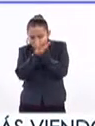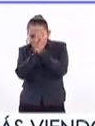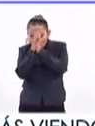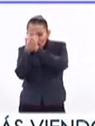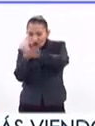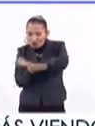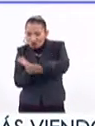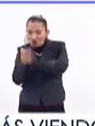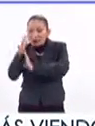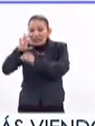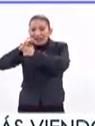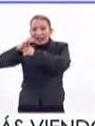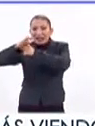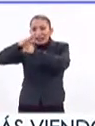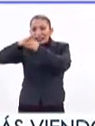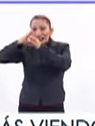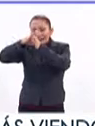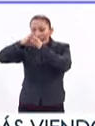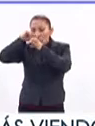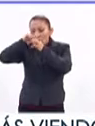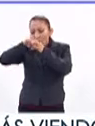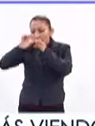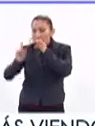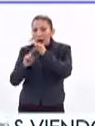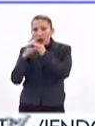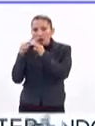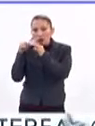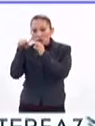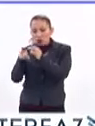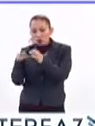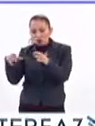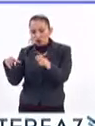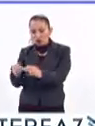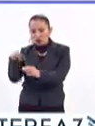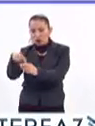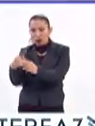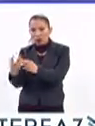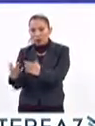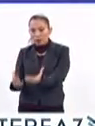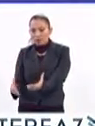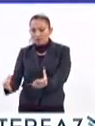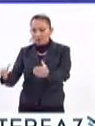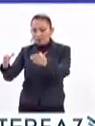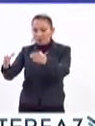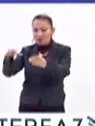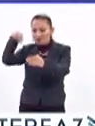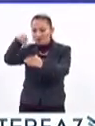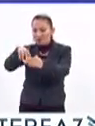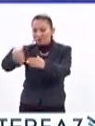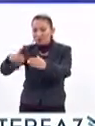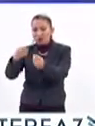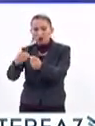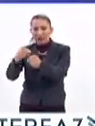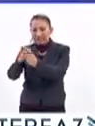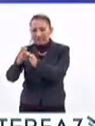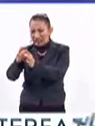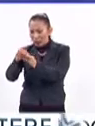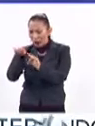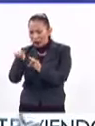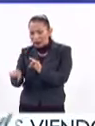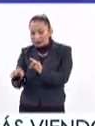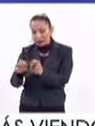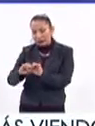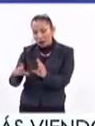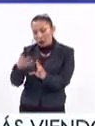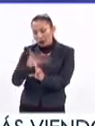células después las ponemos a cultivar en un reactor, literalmente una cubeta. Una cubeta que contiene muchas células y que,